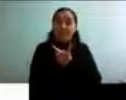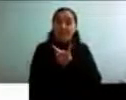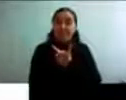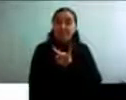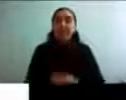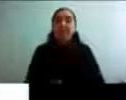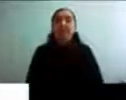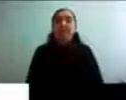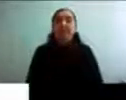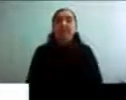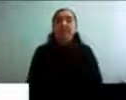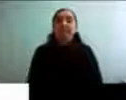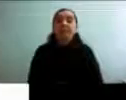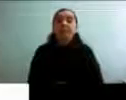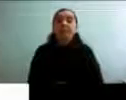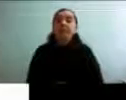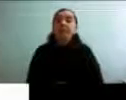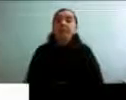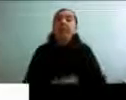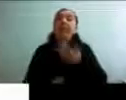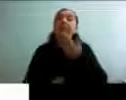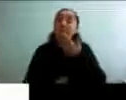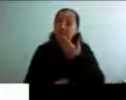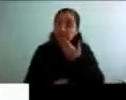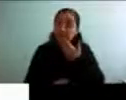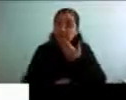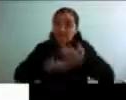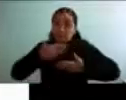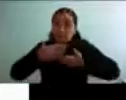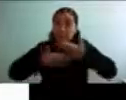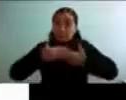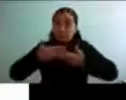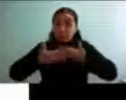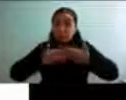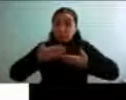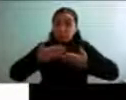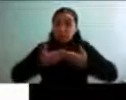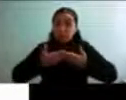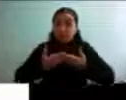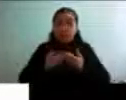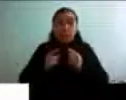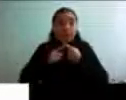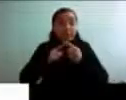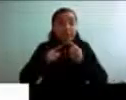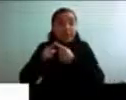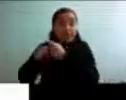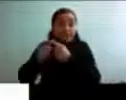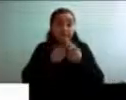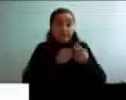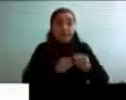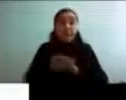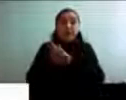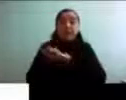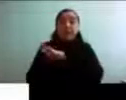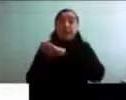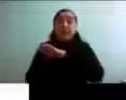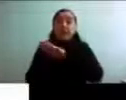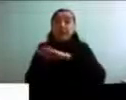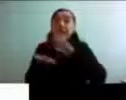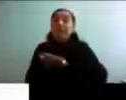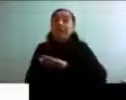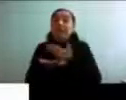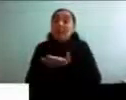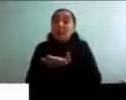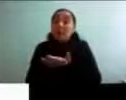También enfrentamos cambios en el funcionamiento, funcionamiento en distintos ámbitos, por ejemplo, a nivel de la salud,